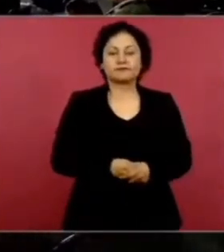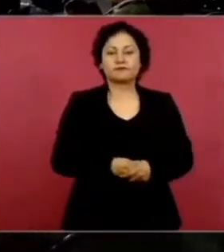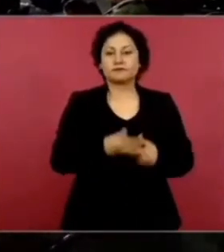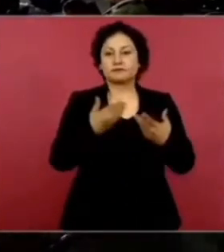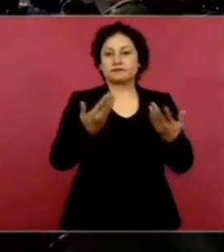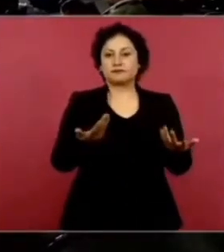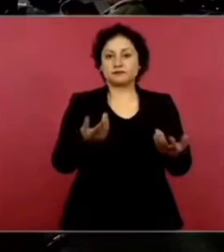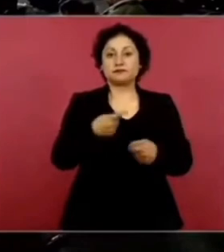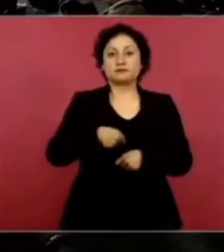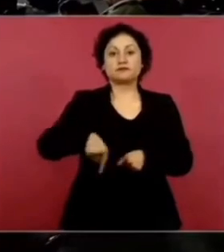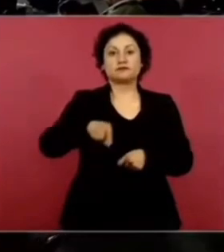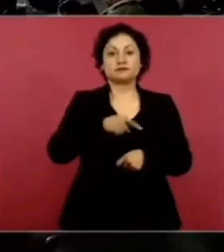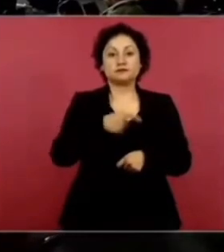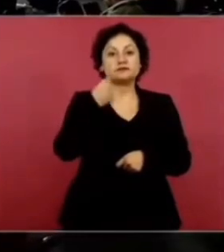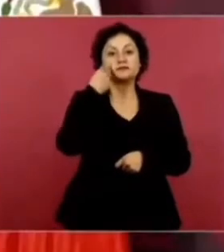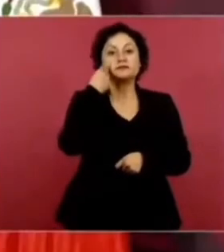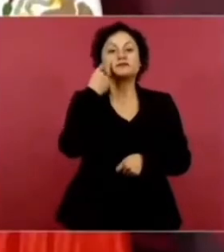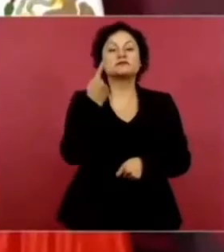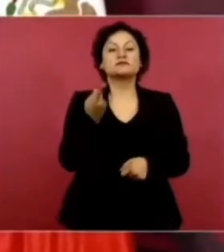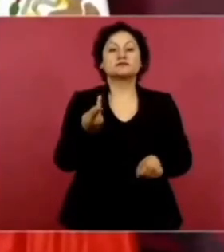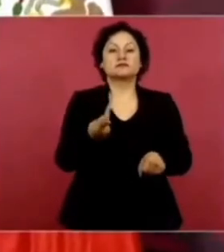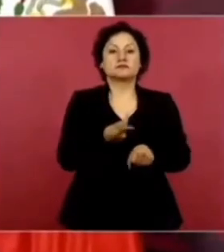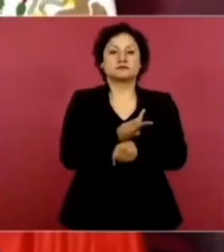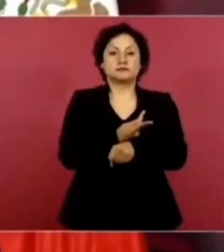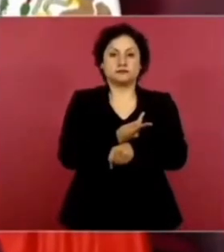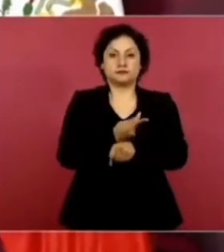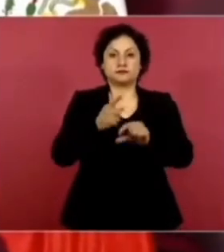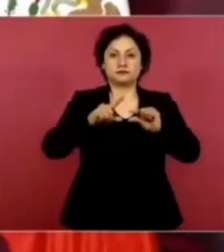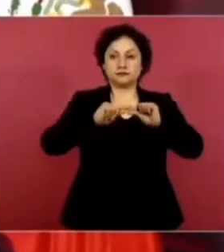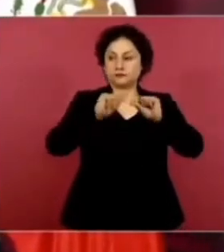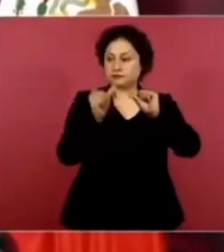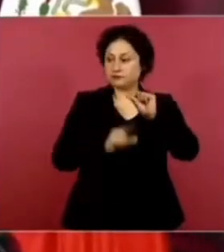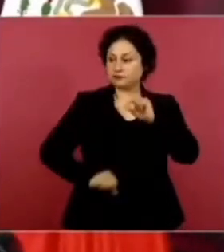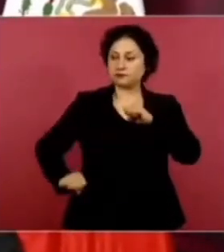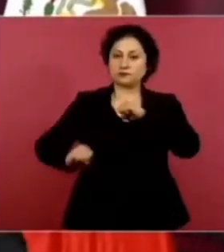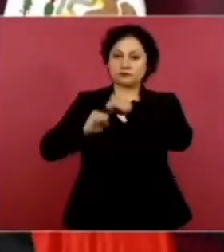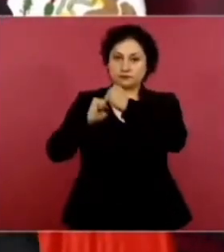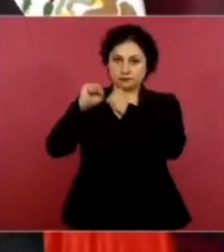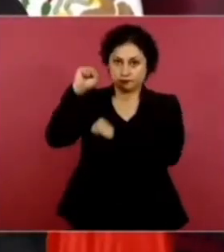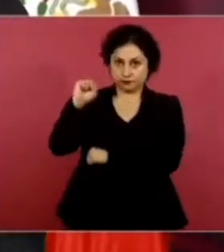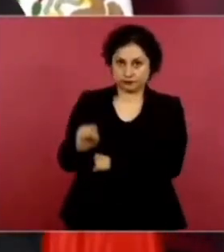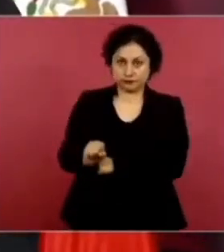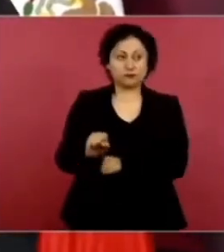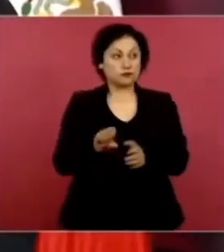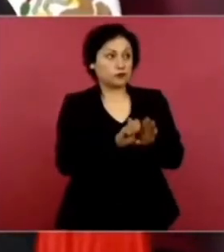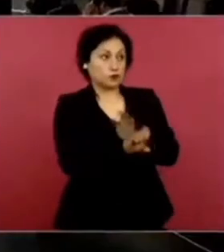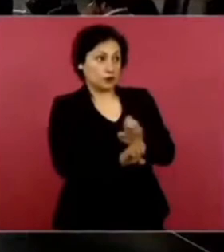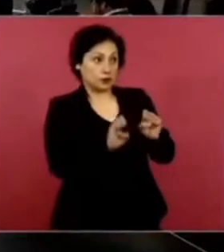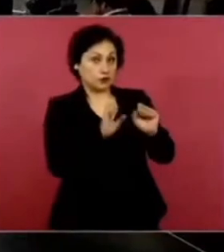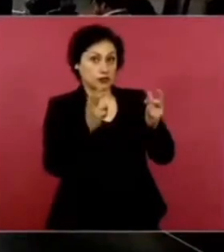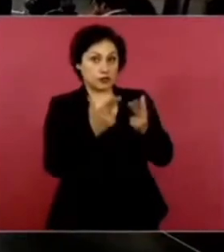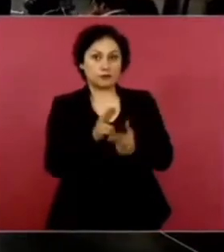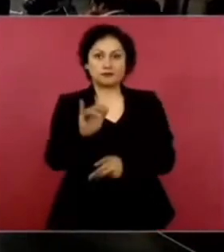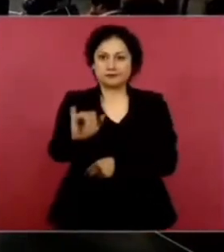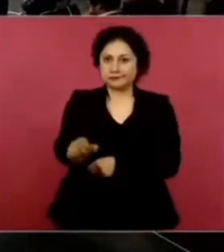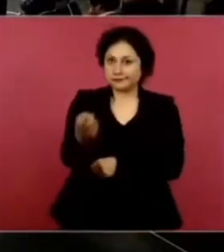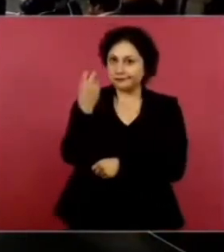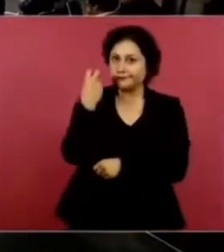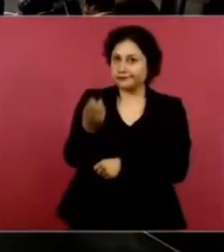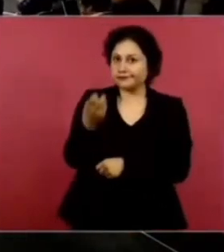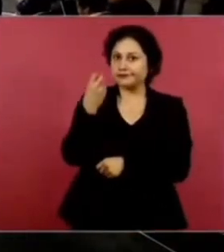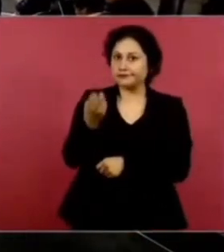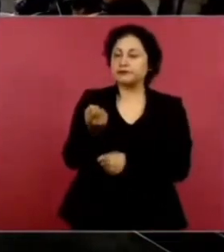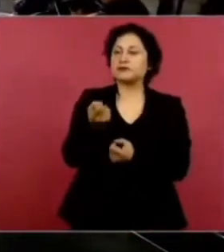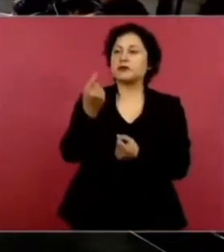lo que pasa en la frontera sur. Por ejemplo, en Chiapas, ¿no? Que de repente superan los migrantes la cantidad de uniformados que